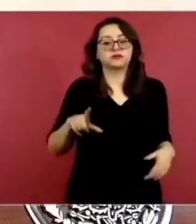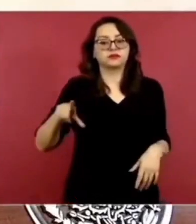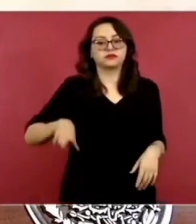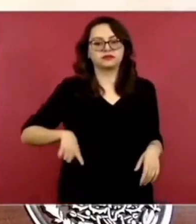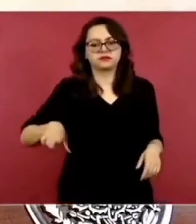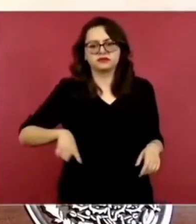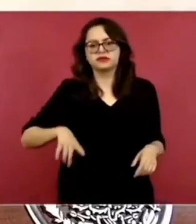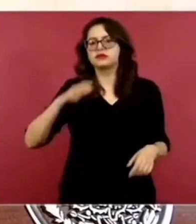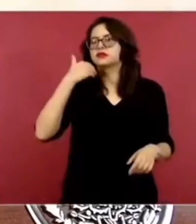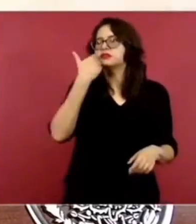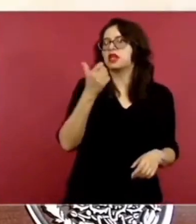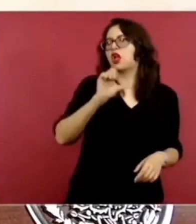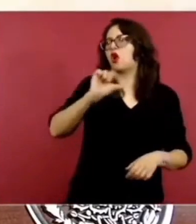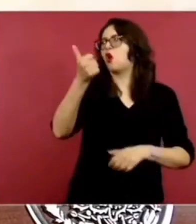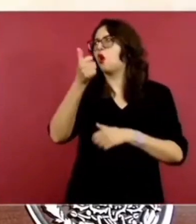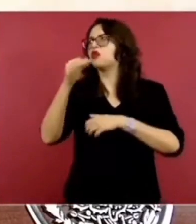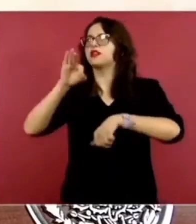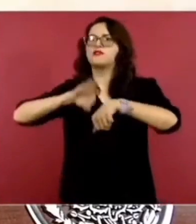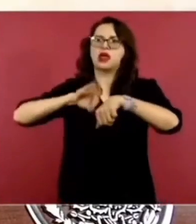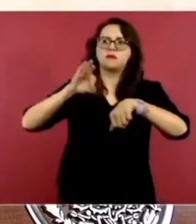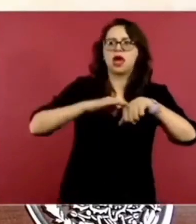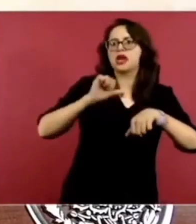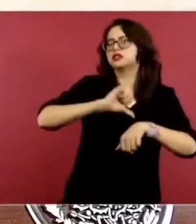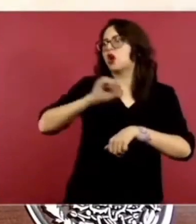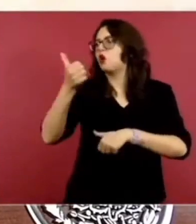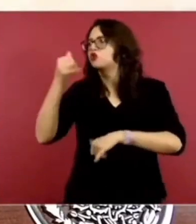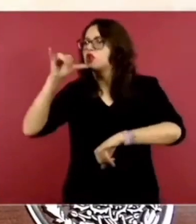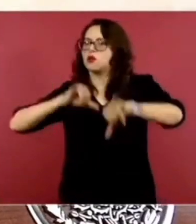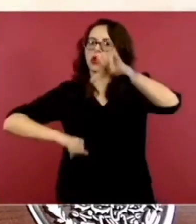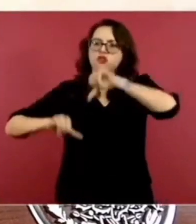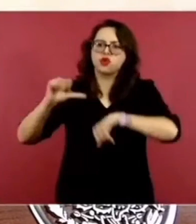medicinas en el extranjero.